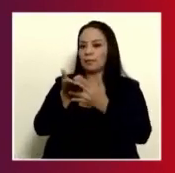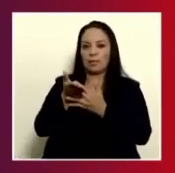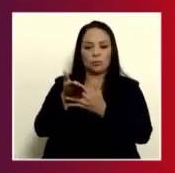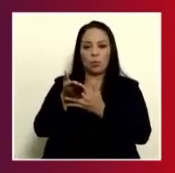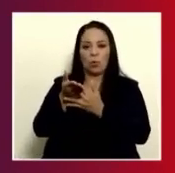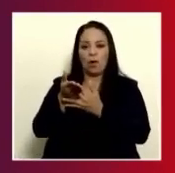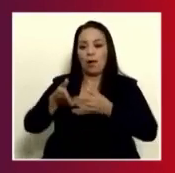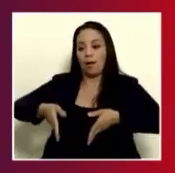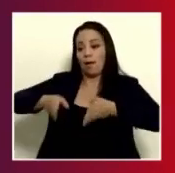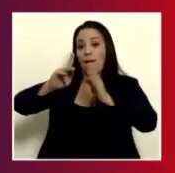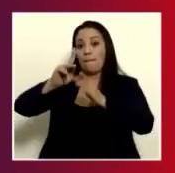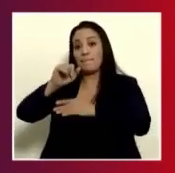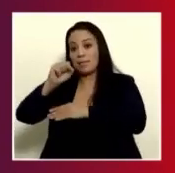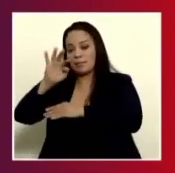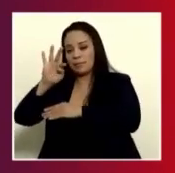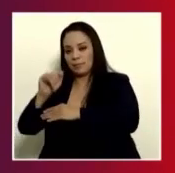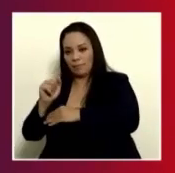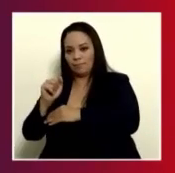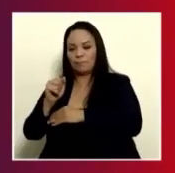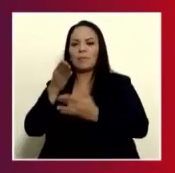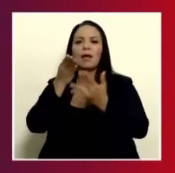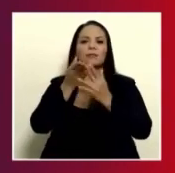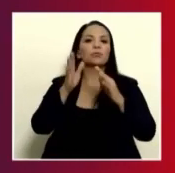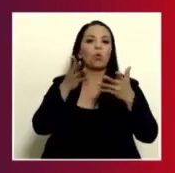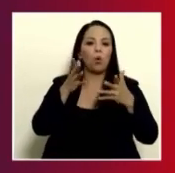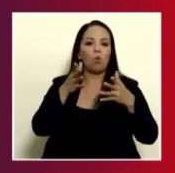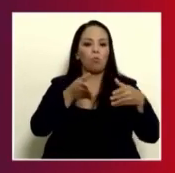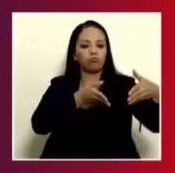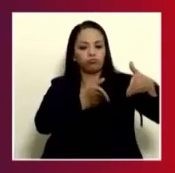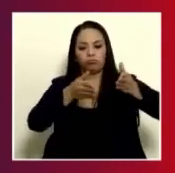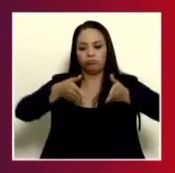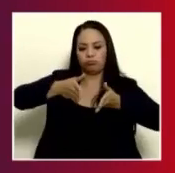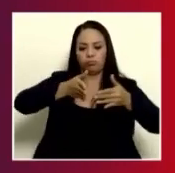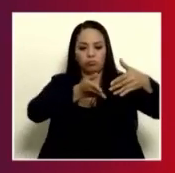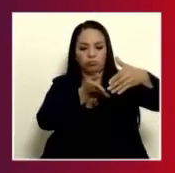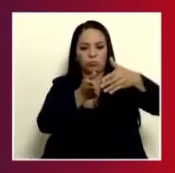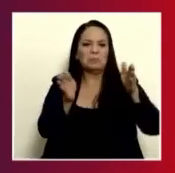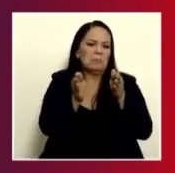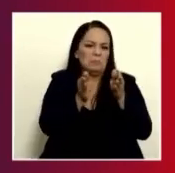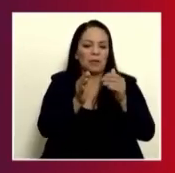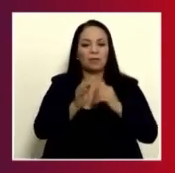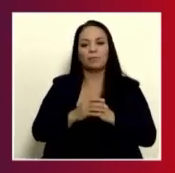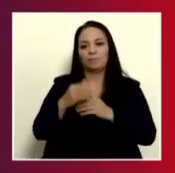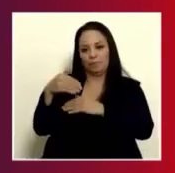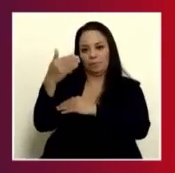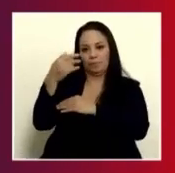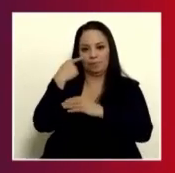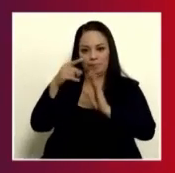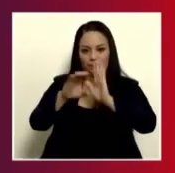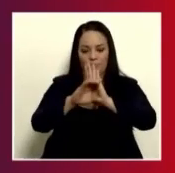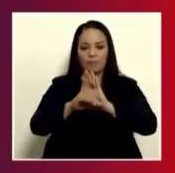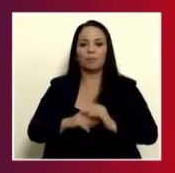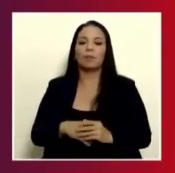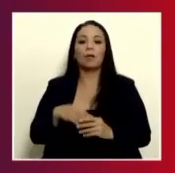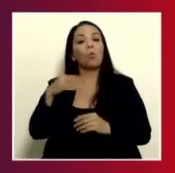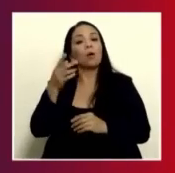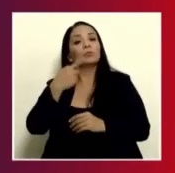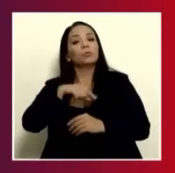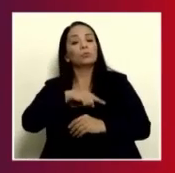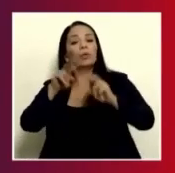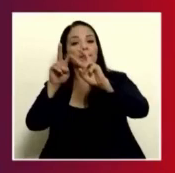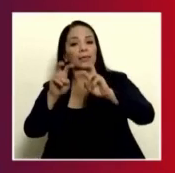El acceso se da por unas rutas de la red cantonal. Si podemos pasar al siguiente filmina, cuando uno analiza